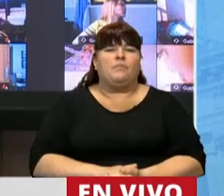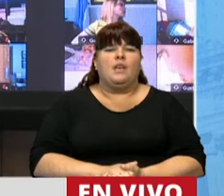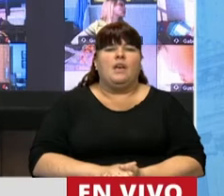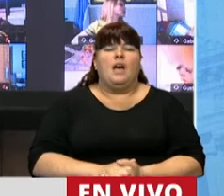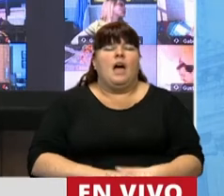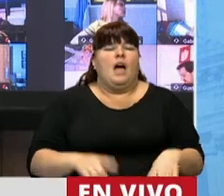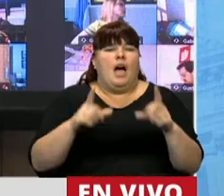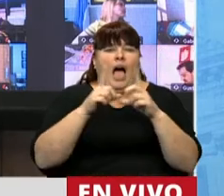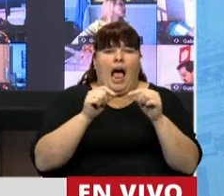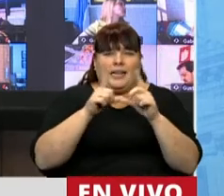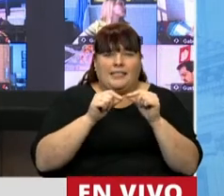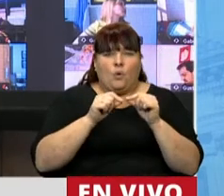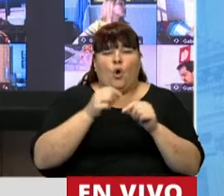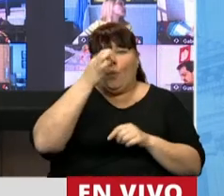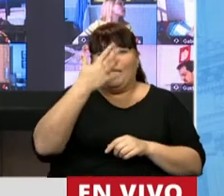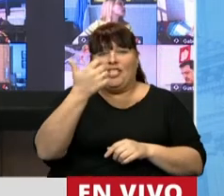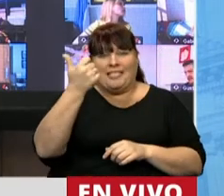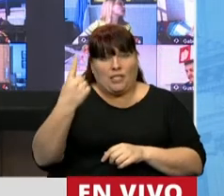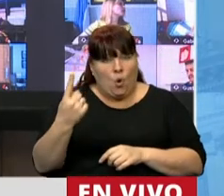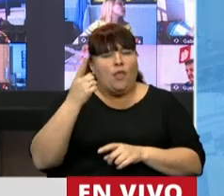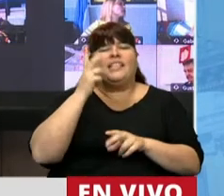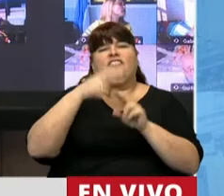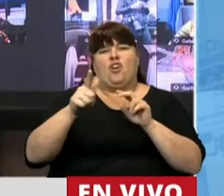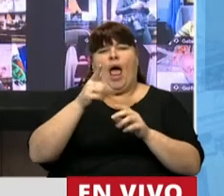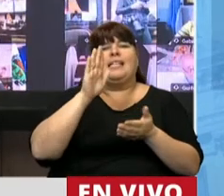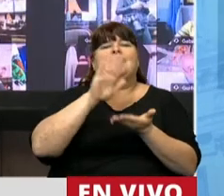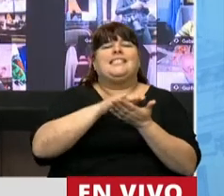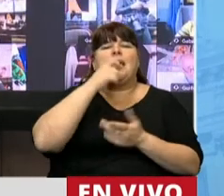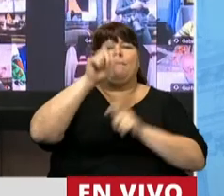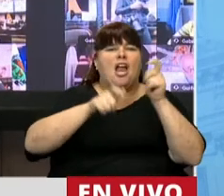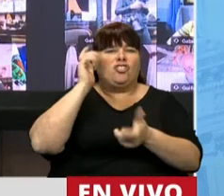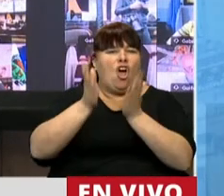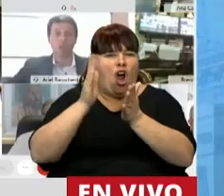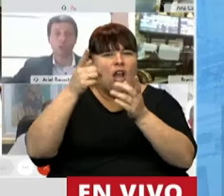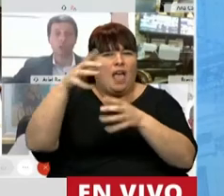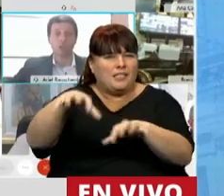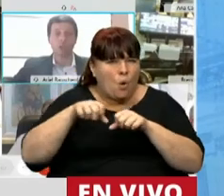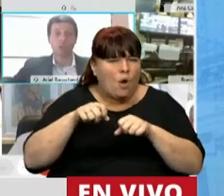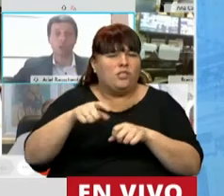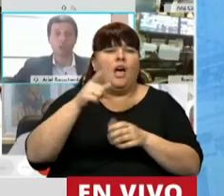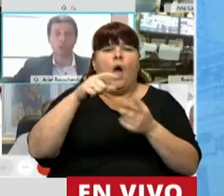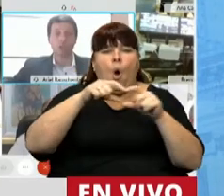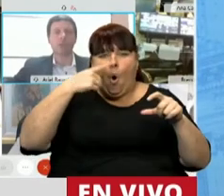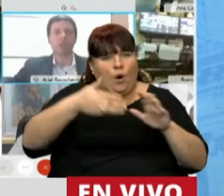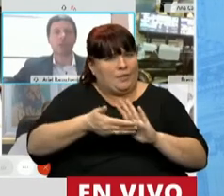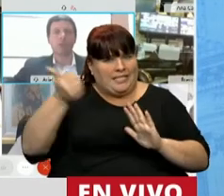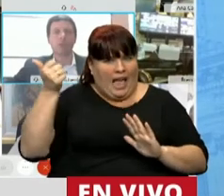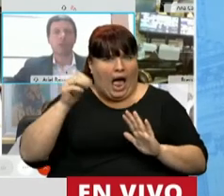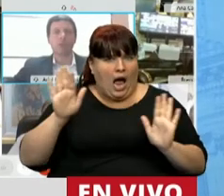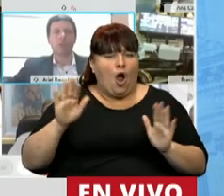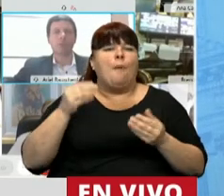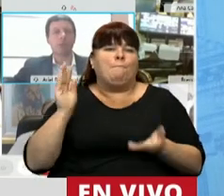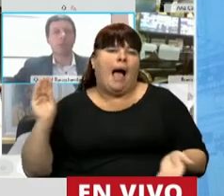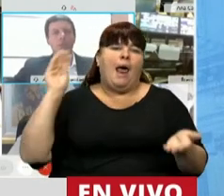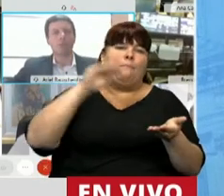artículo 2561 declara imprescindible las acciones civiles por delitos de lesa humanidad, se eliminó ese último párrafo para